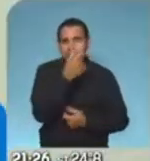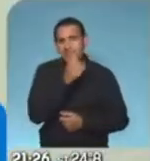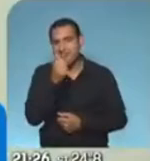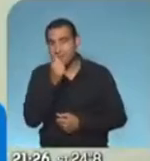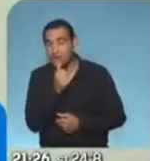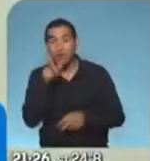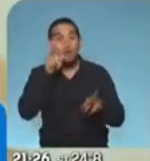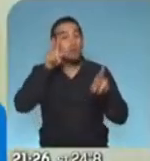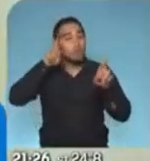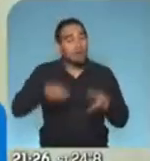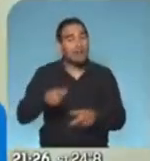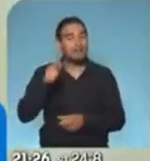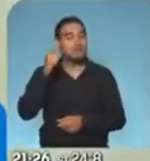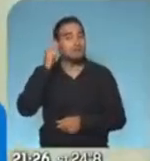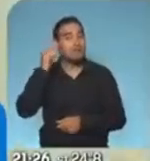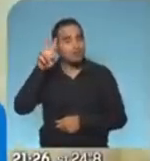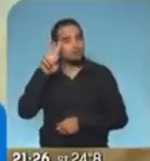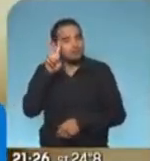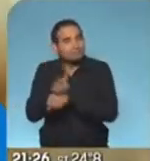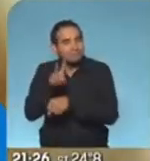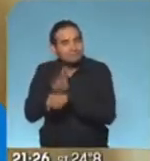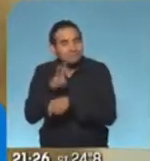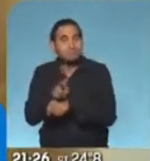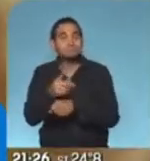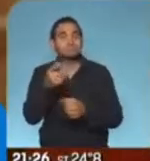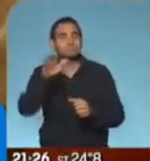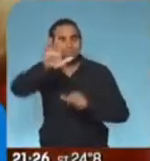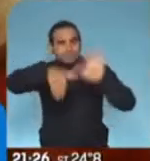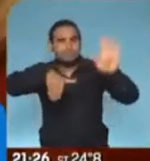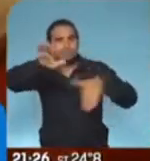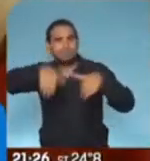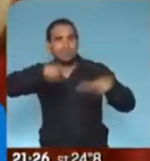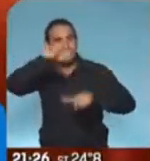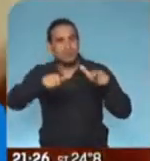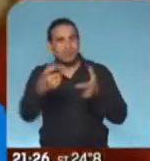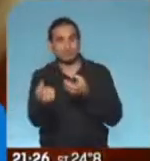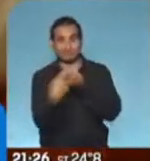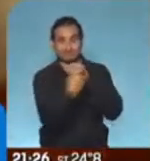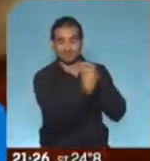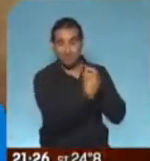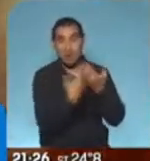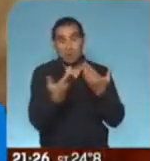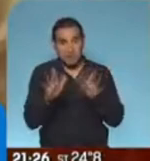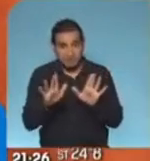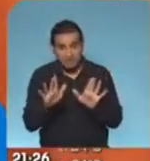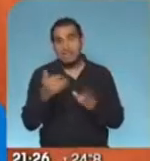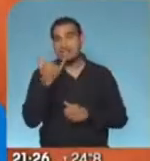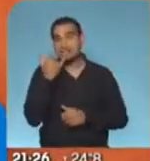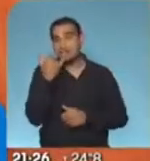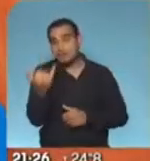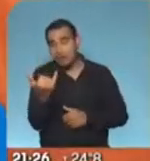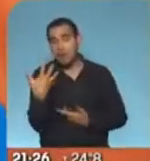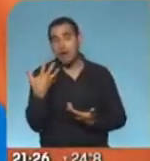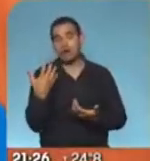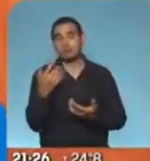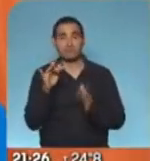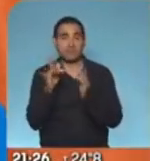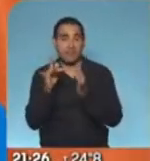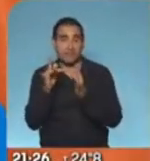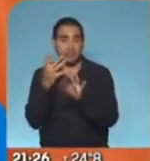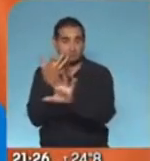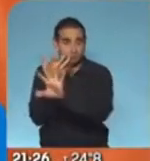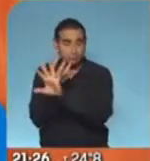programa Mayores Cuidados que invita a que participen y lo pueden hacer como asistencia telefónica, acompañamiento virtual y telefónico,